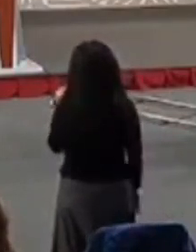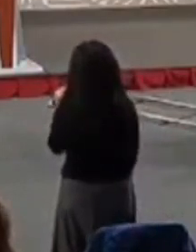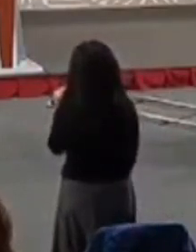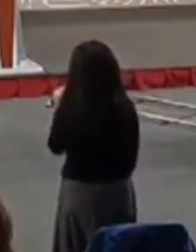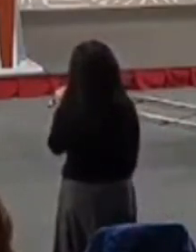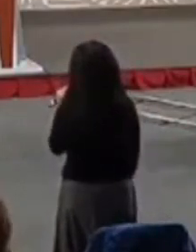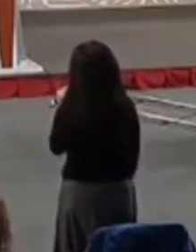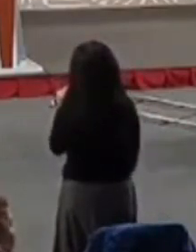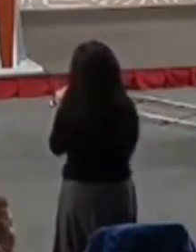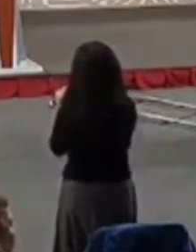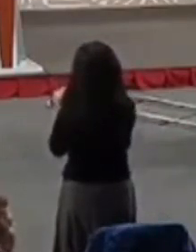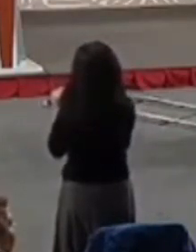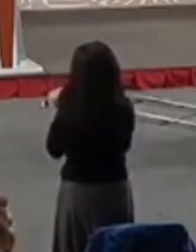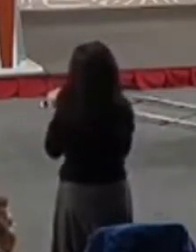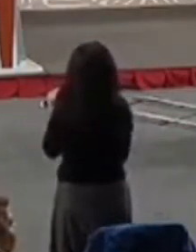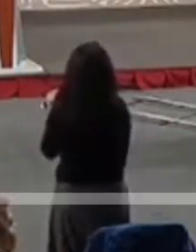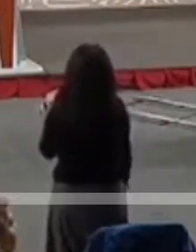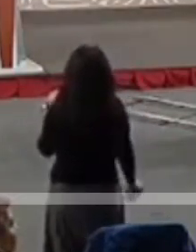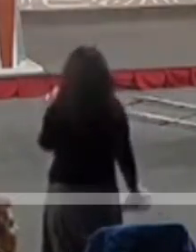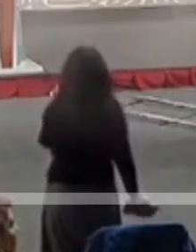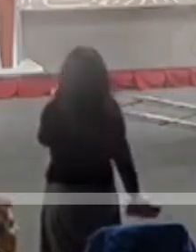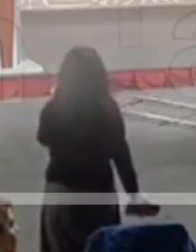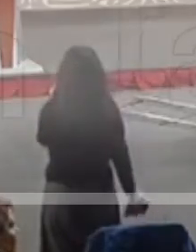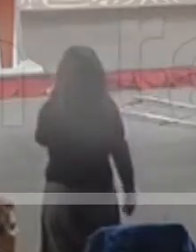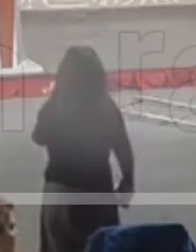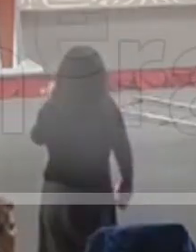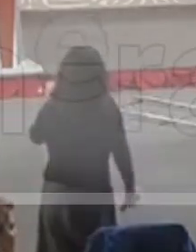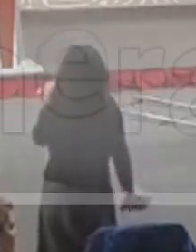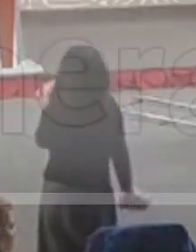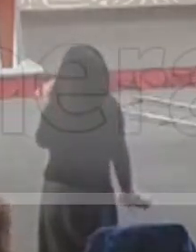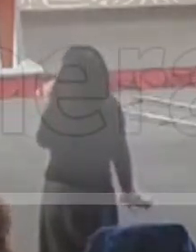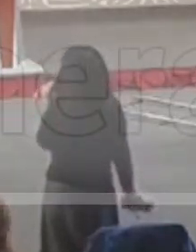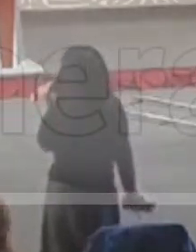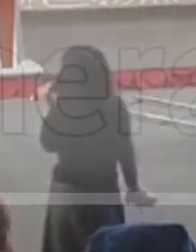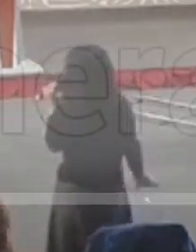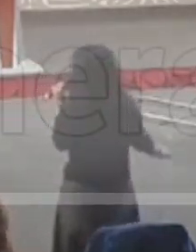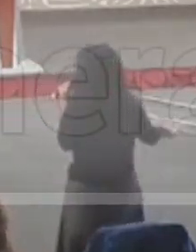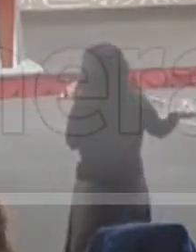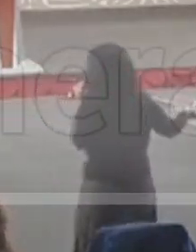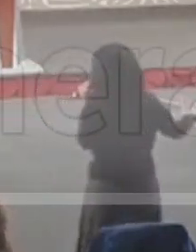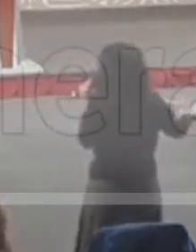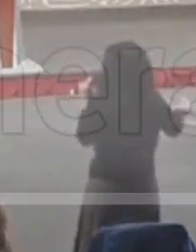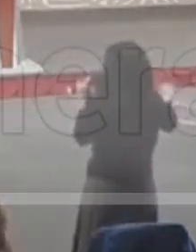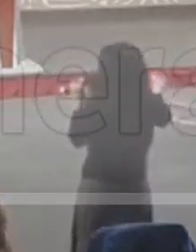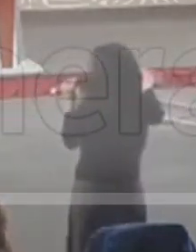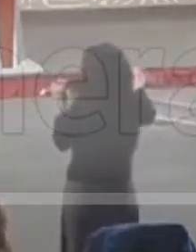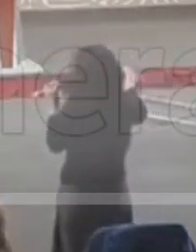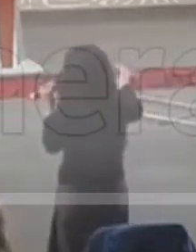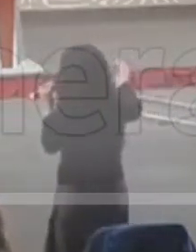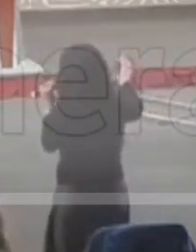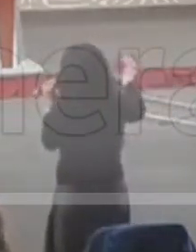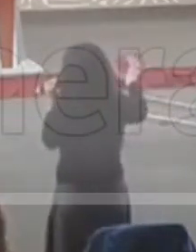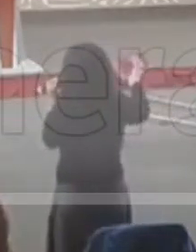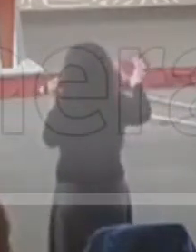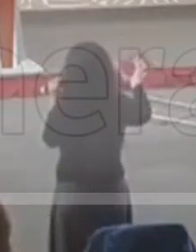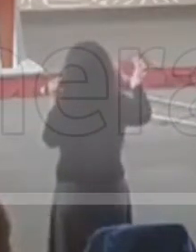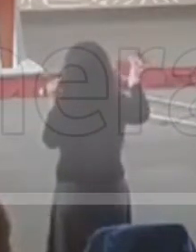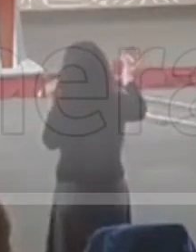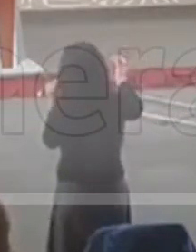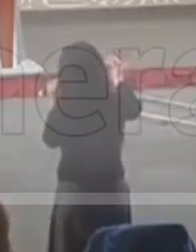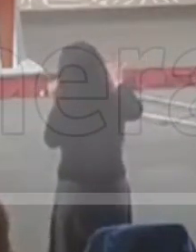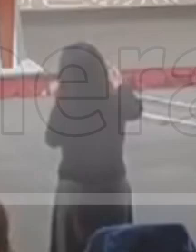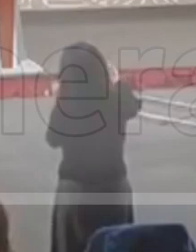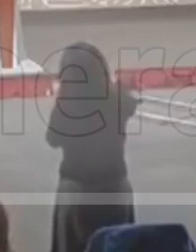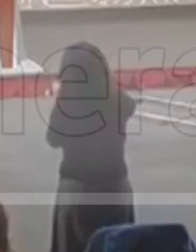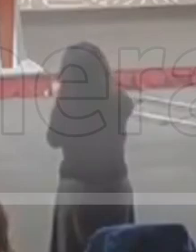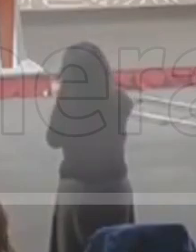presidenciales en estas campañas presidenciales y con el gobierno porque se olvidaron del tema de la pobreza porque eso lo utilizaban también en el pasado